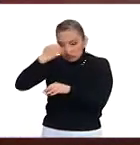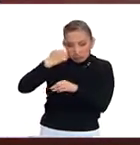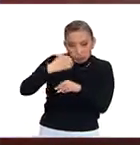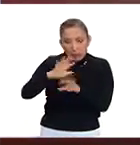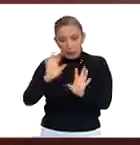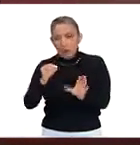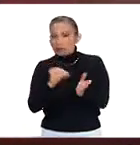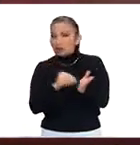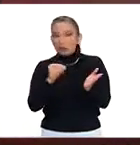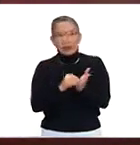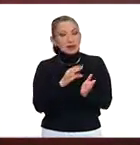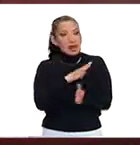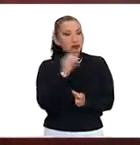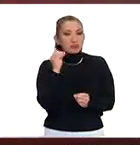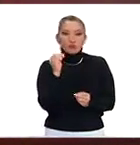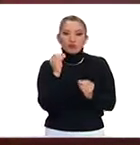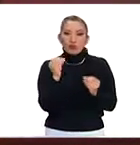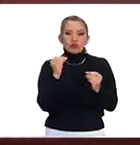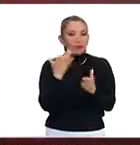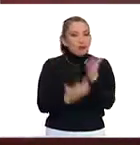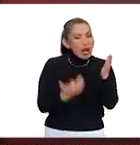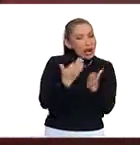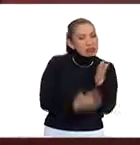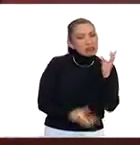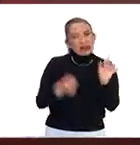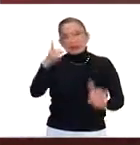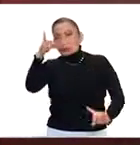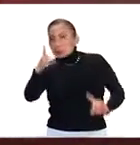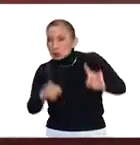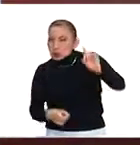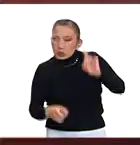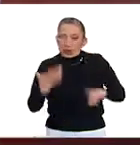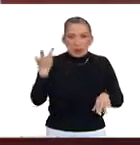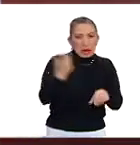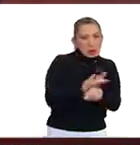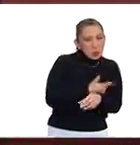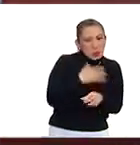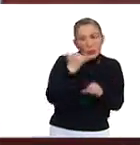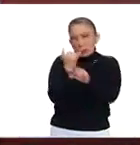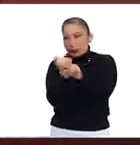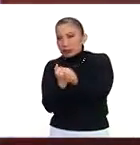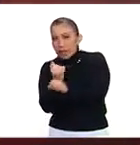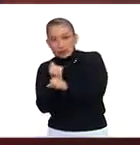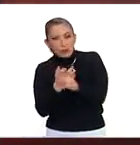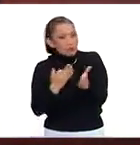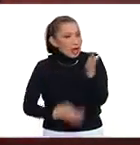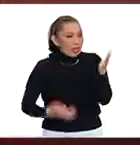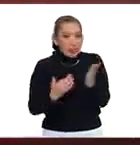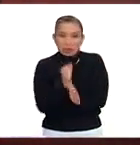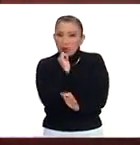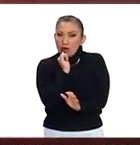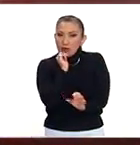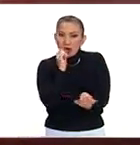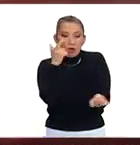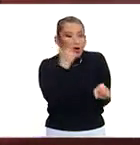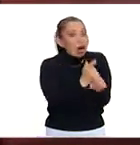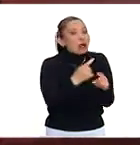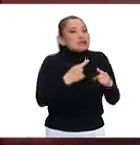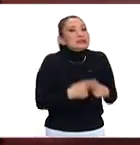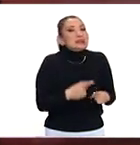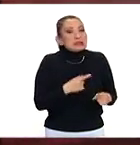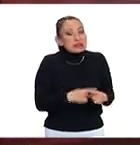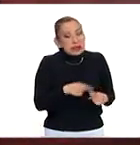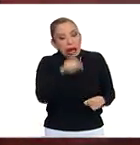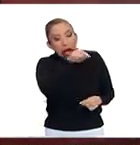todavía hay muchas áreas de investigación en torno a esto, no se ha identificado, repito, a qué